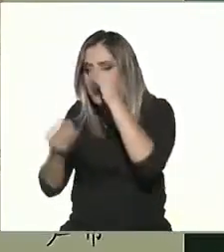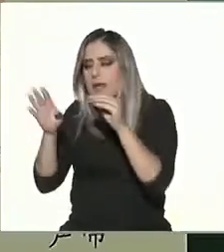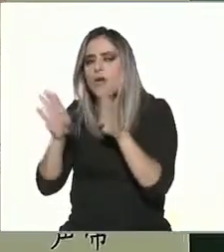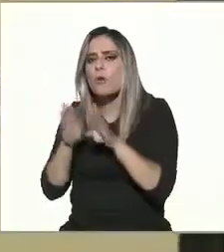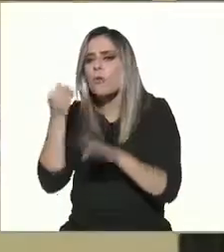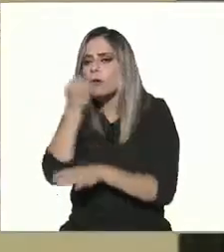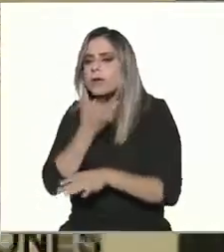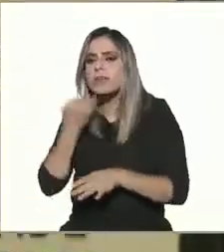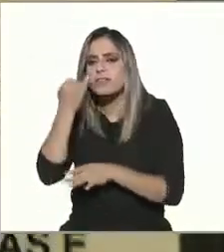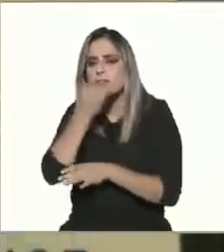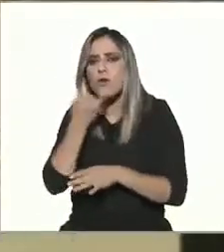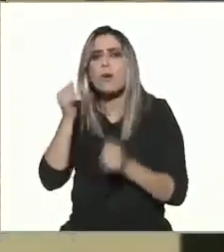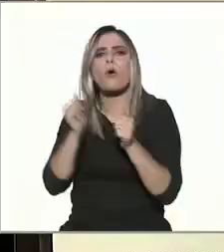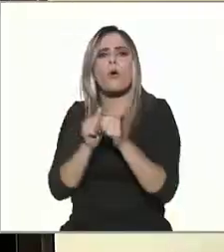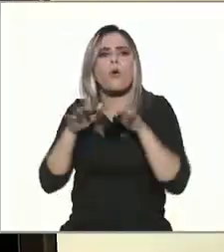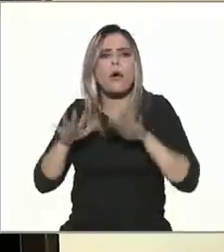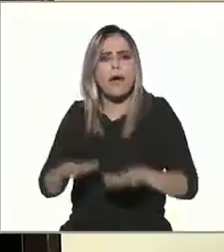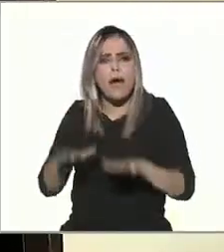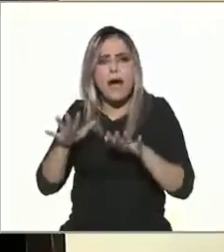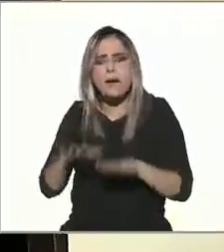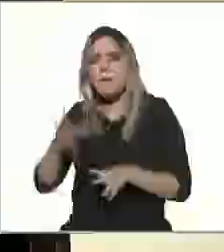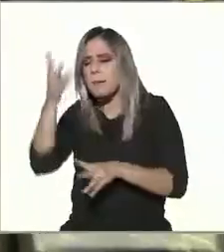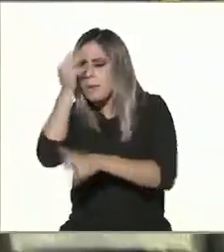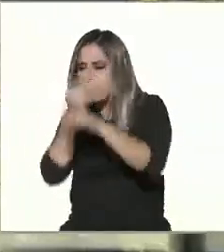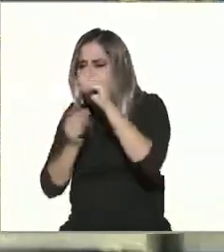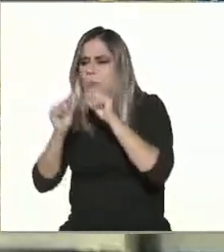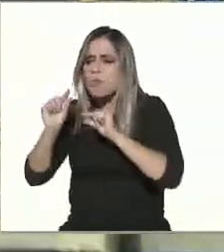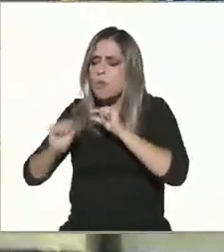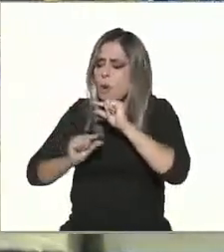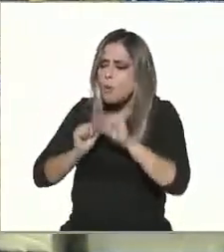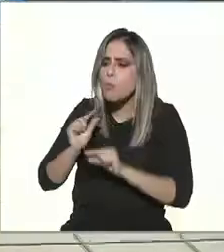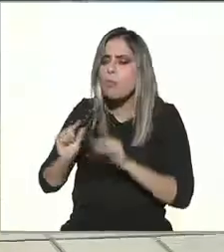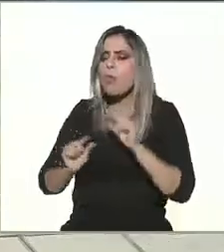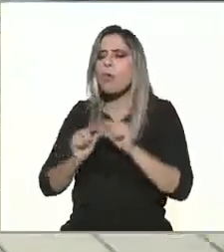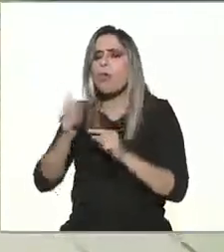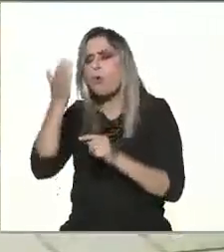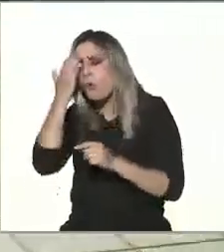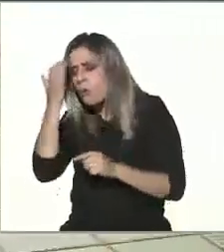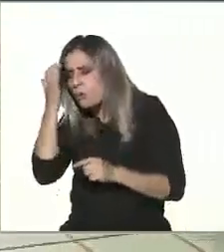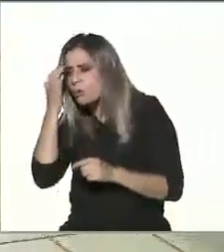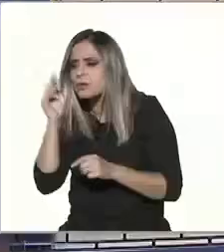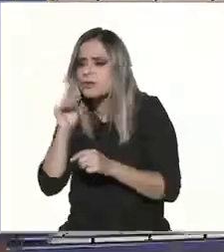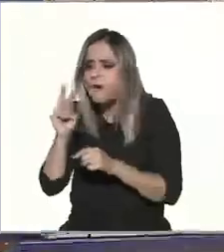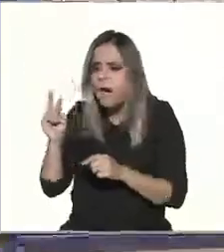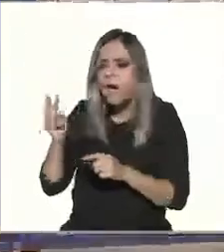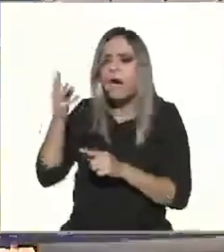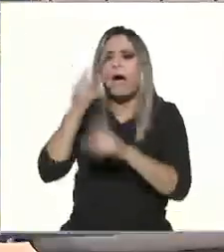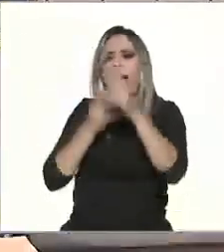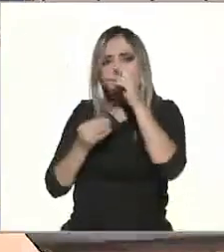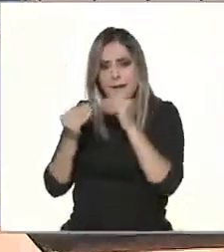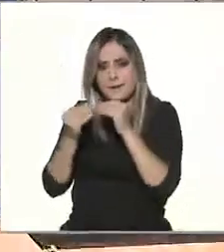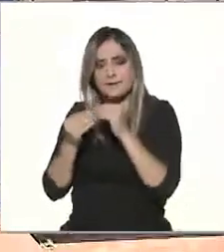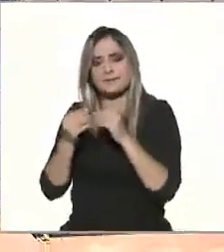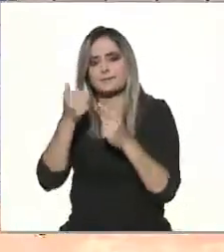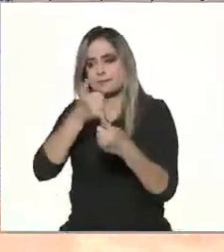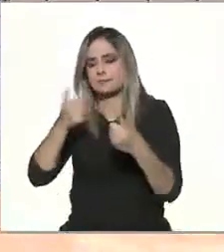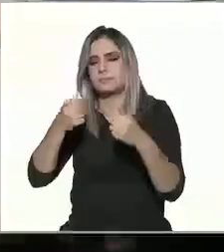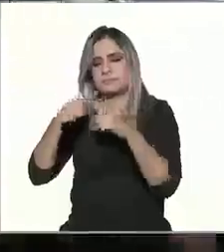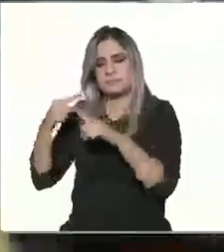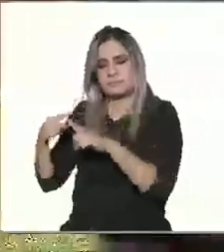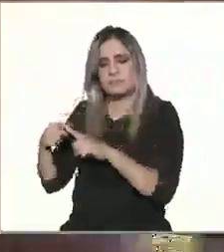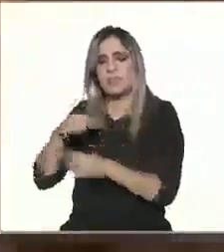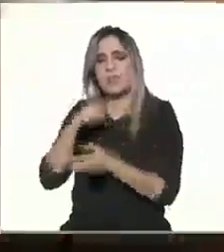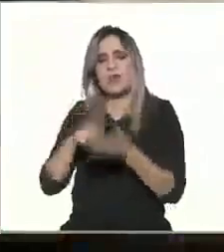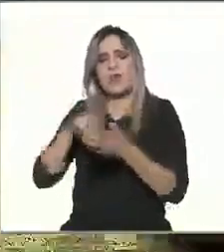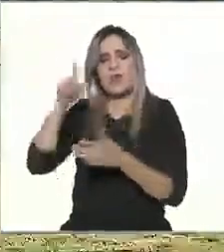extranjera a su propio ritmo, de acuerdo con sus propias necesidades y conociendo sobre todo su forma de aprender. La mediateca, que se encuentra